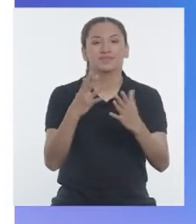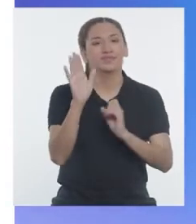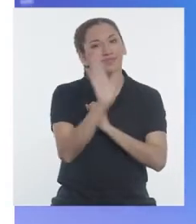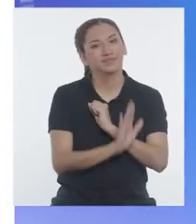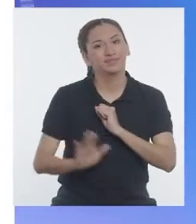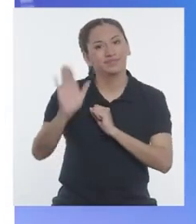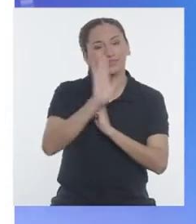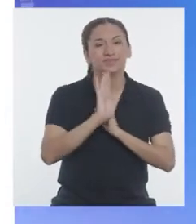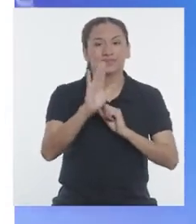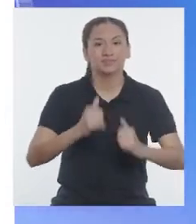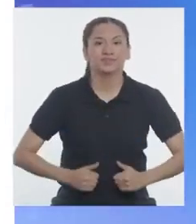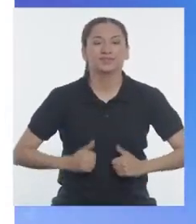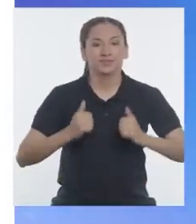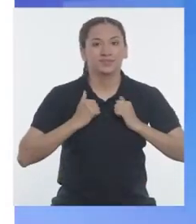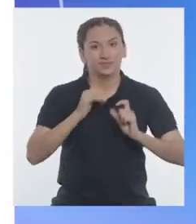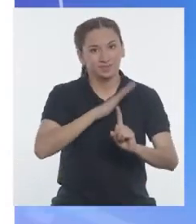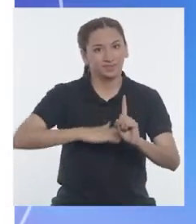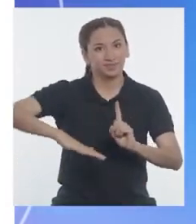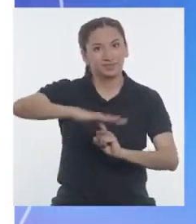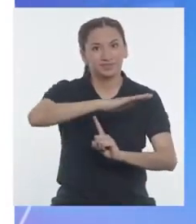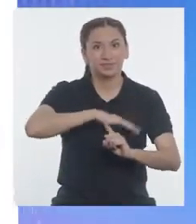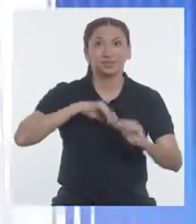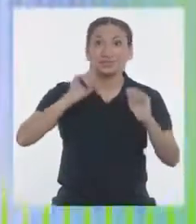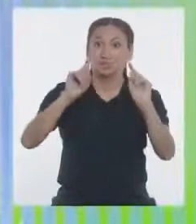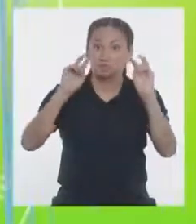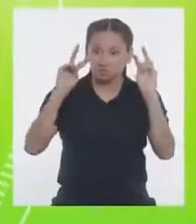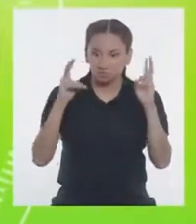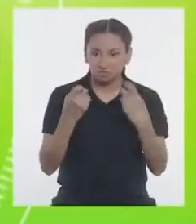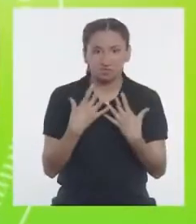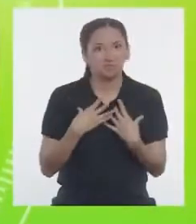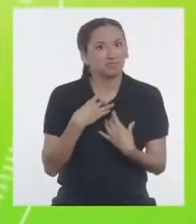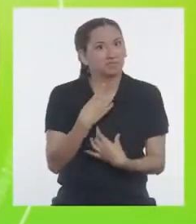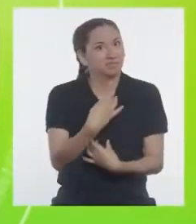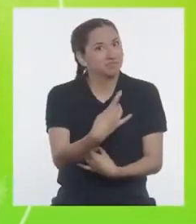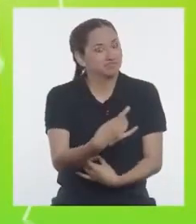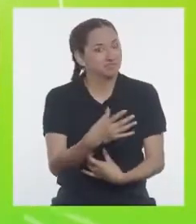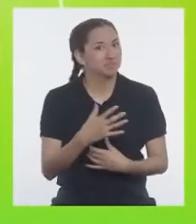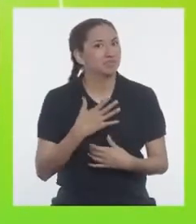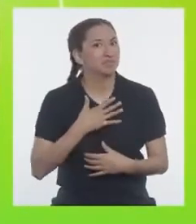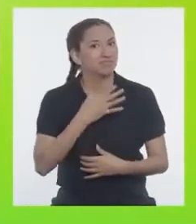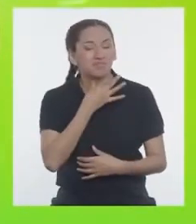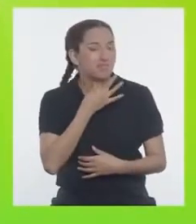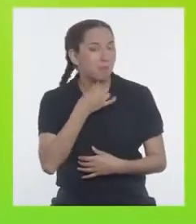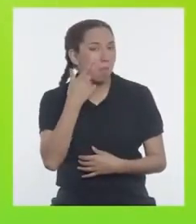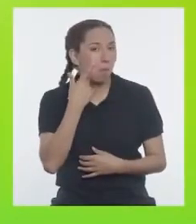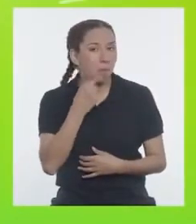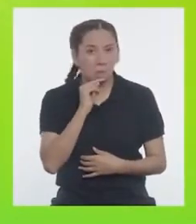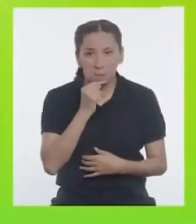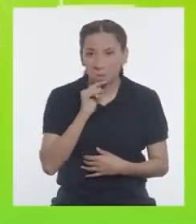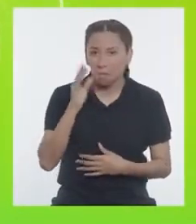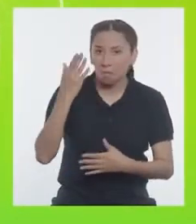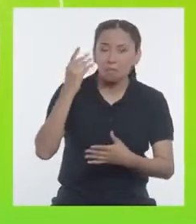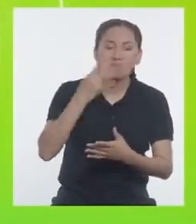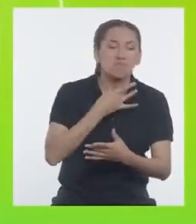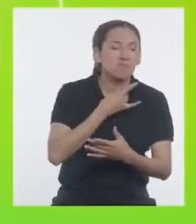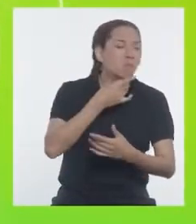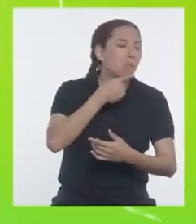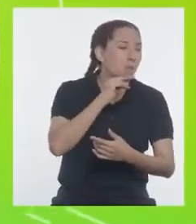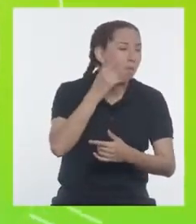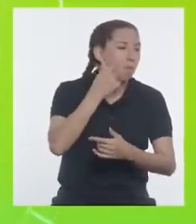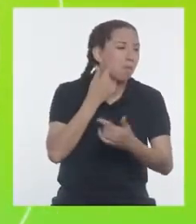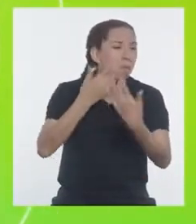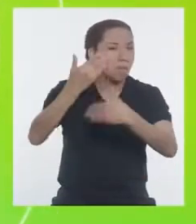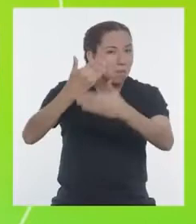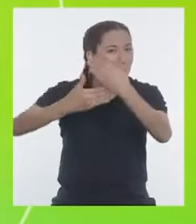proteger la biodiversidad. ¡Qué tema tan interesante! Mis abuelos y los abuelos de mis abuelos